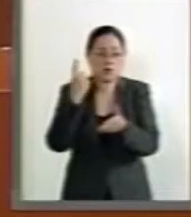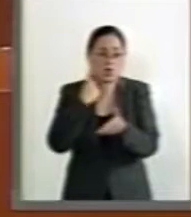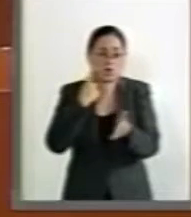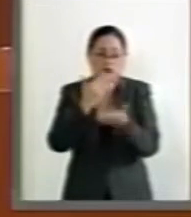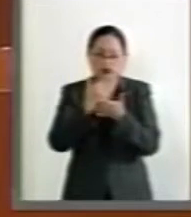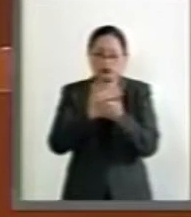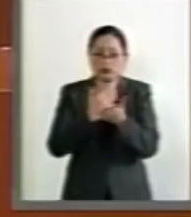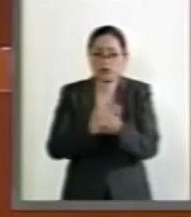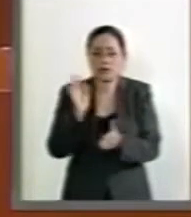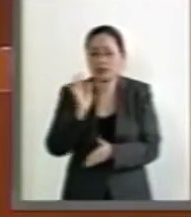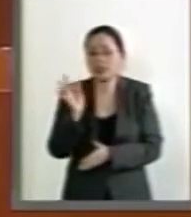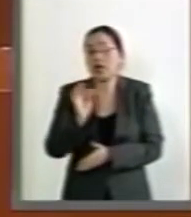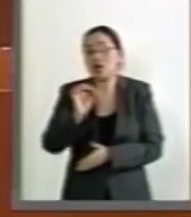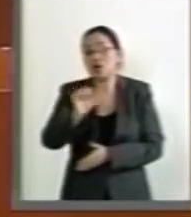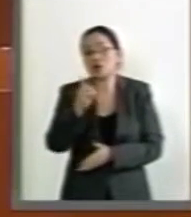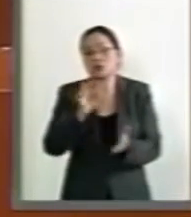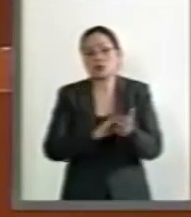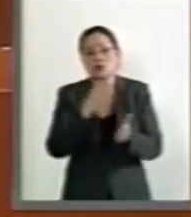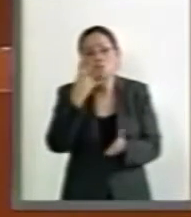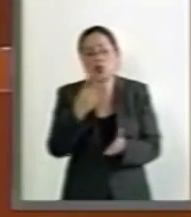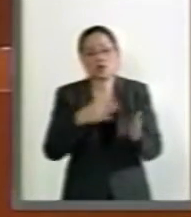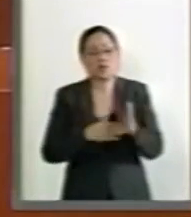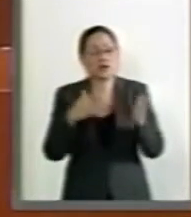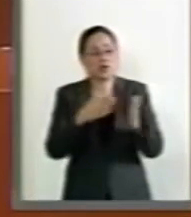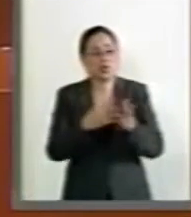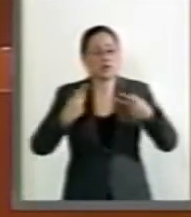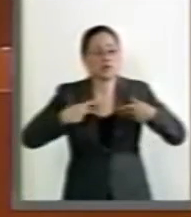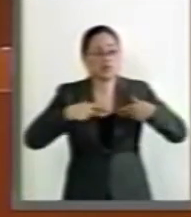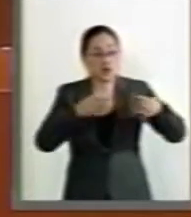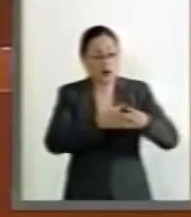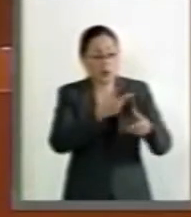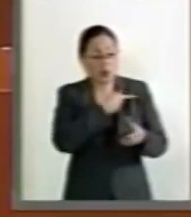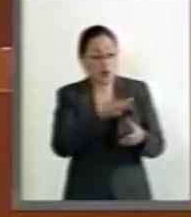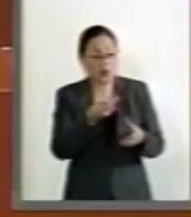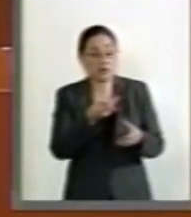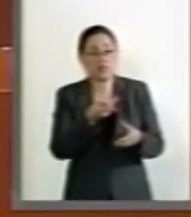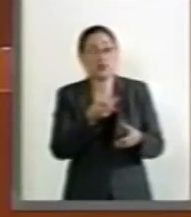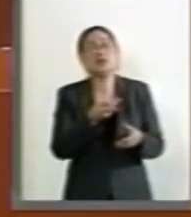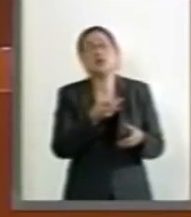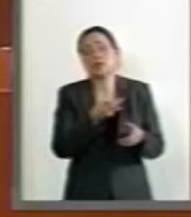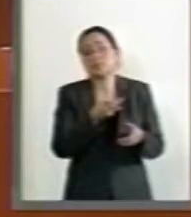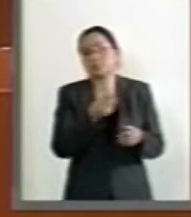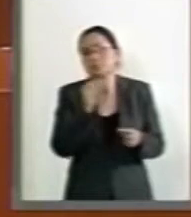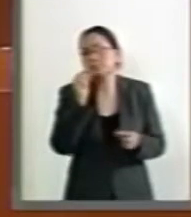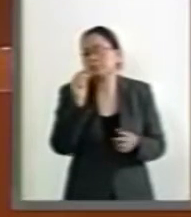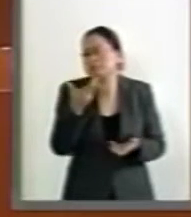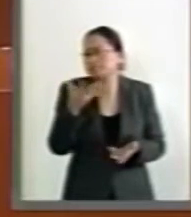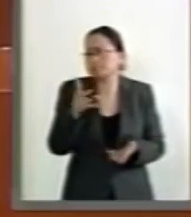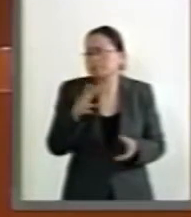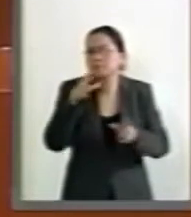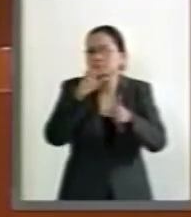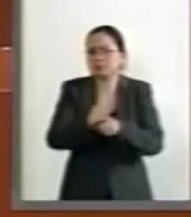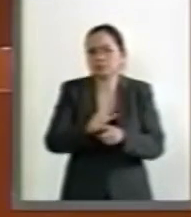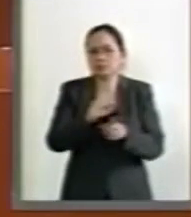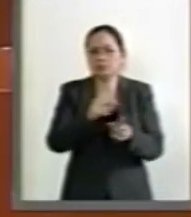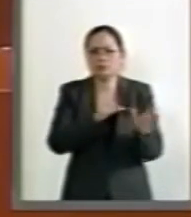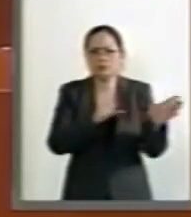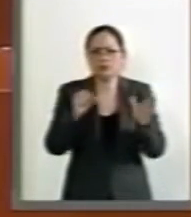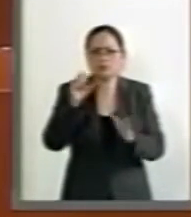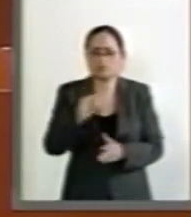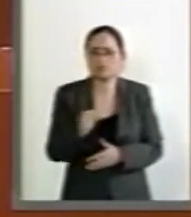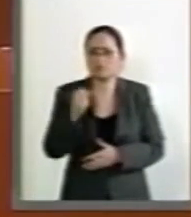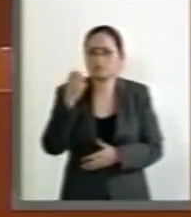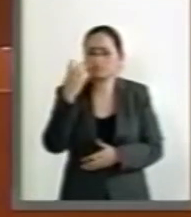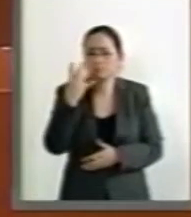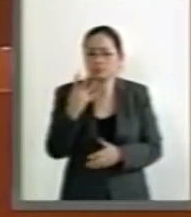11.4 millones de personas en pobreza extrema tardarían 664